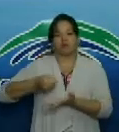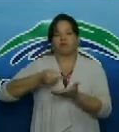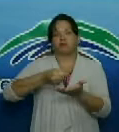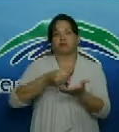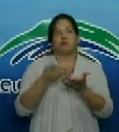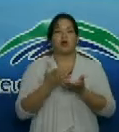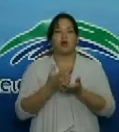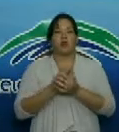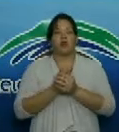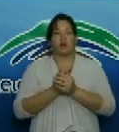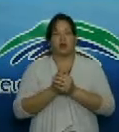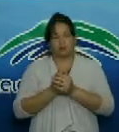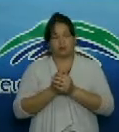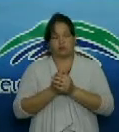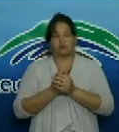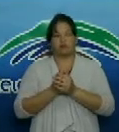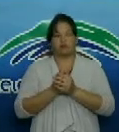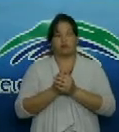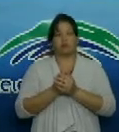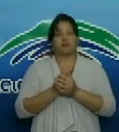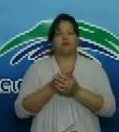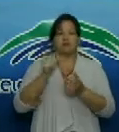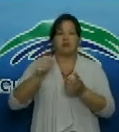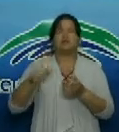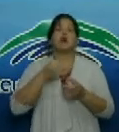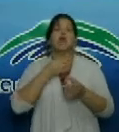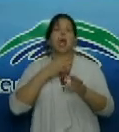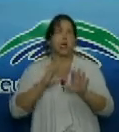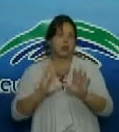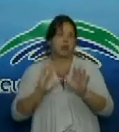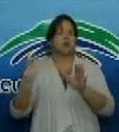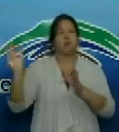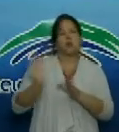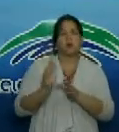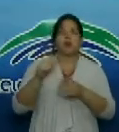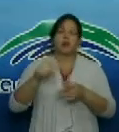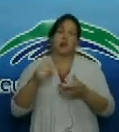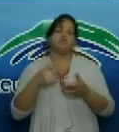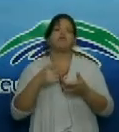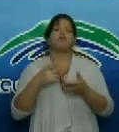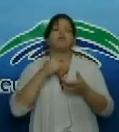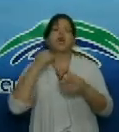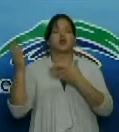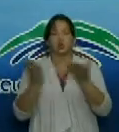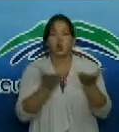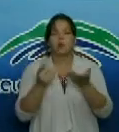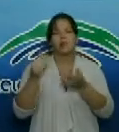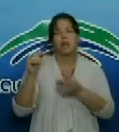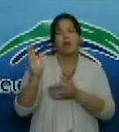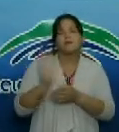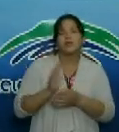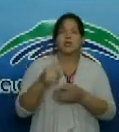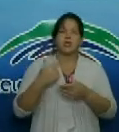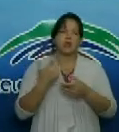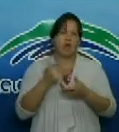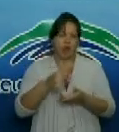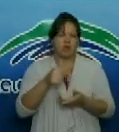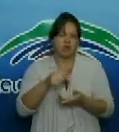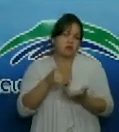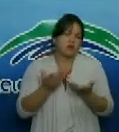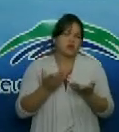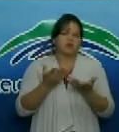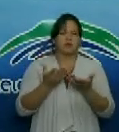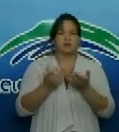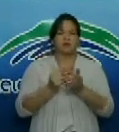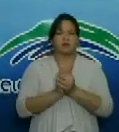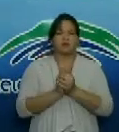donde los clientes pueden acudir acuden directamente a la comida nosotros tenemos toda una estructura de trabajo diseñada para